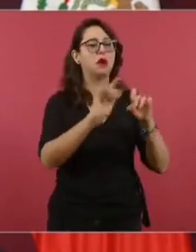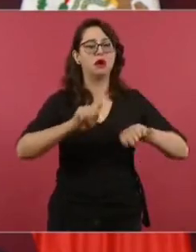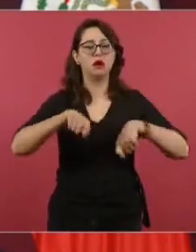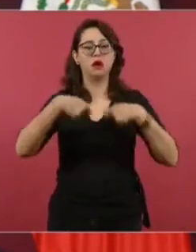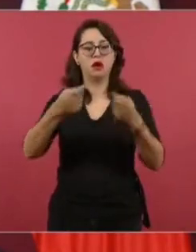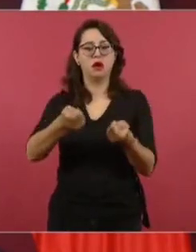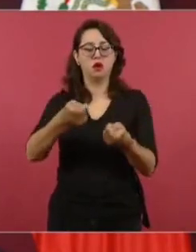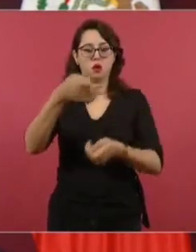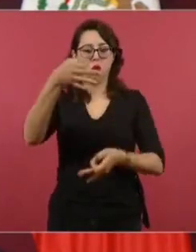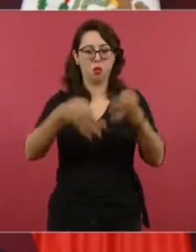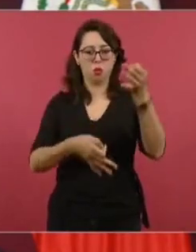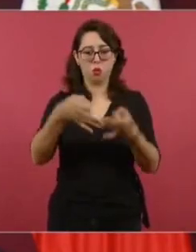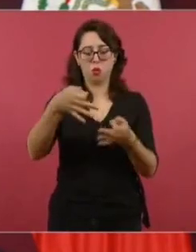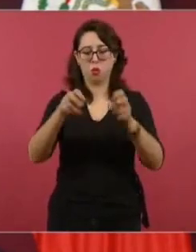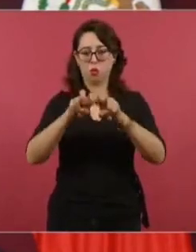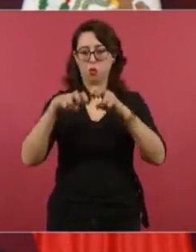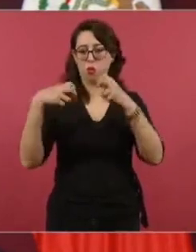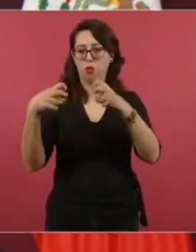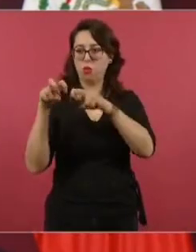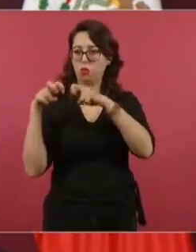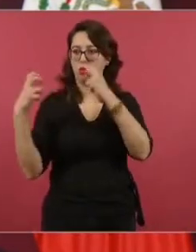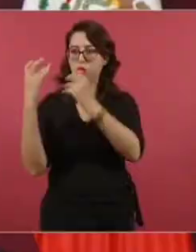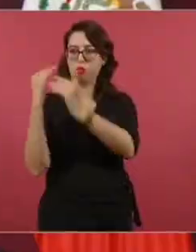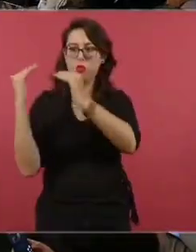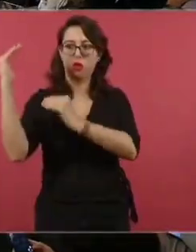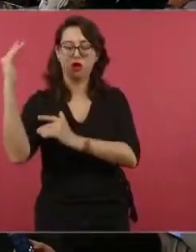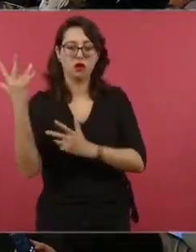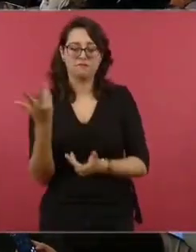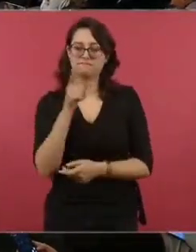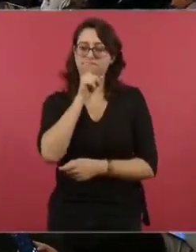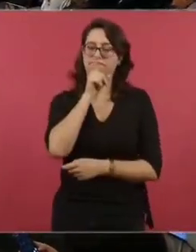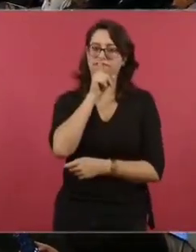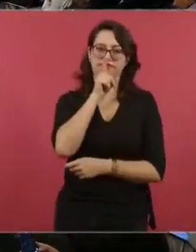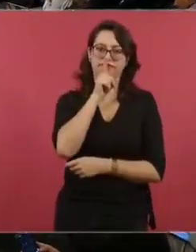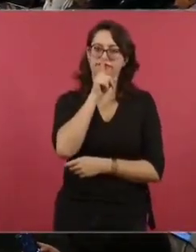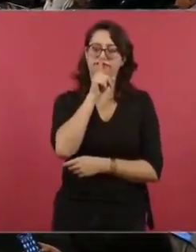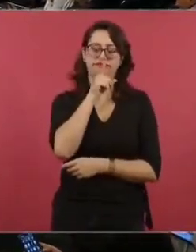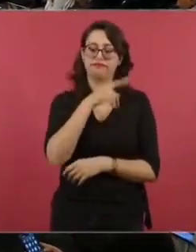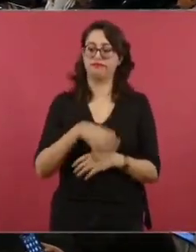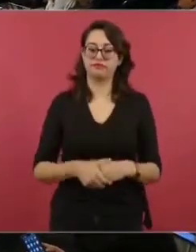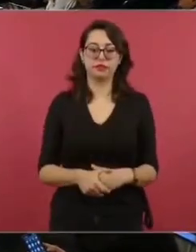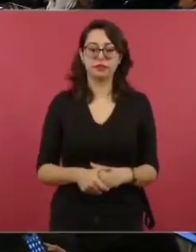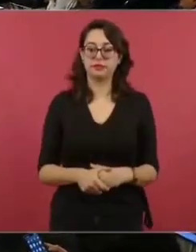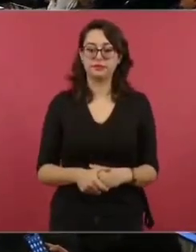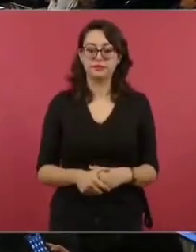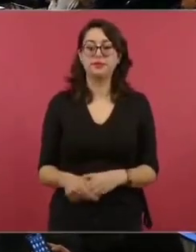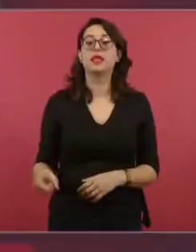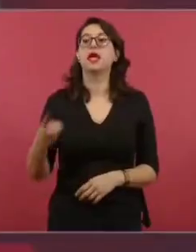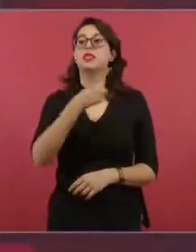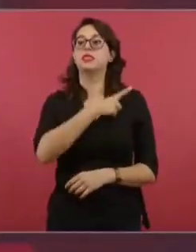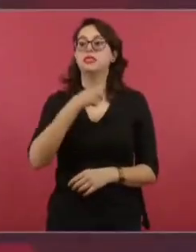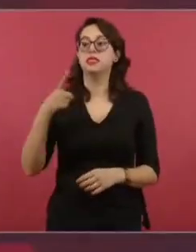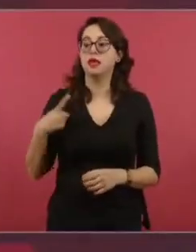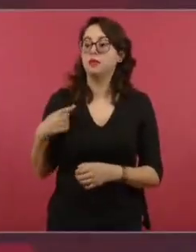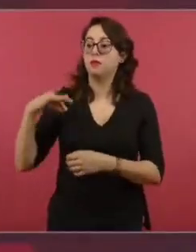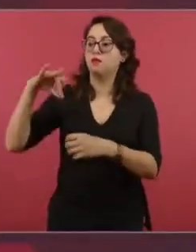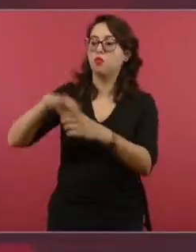Que así como se elige al presidente, así como se elige a los diputados, a los senadores, se elija